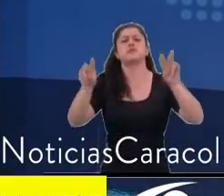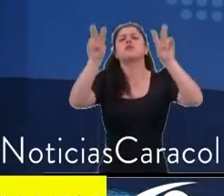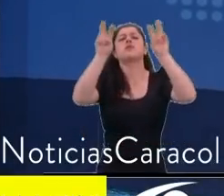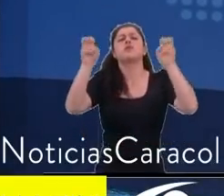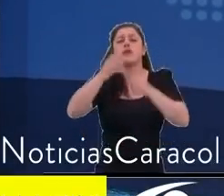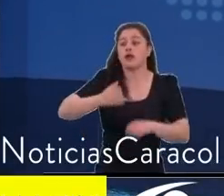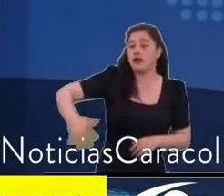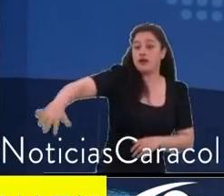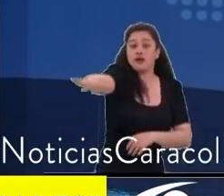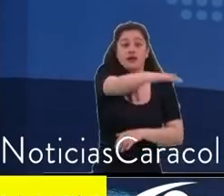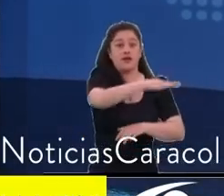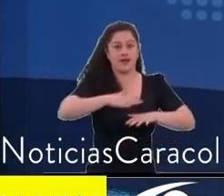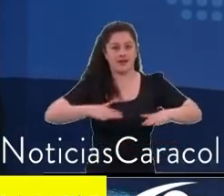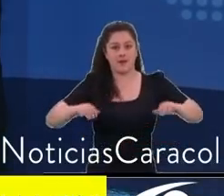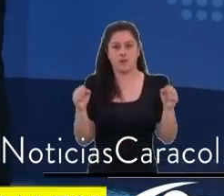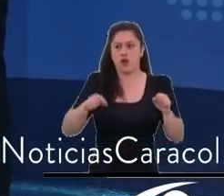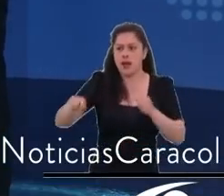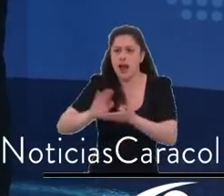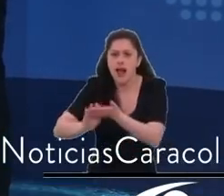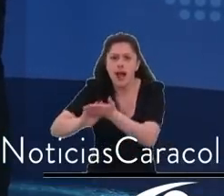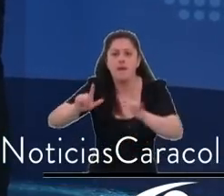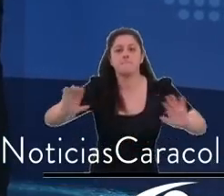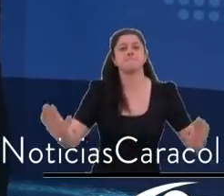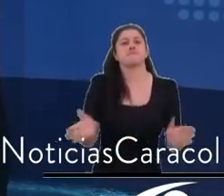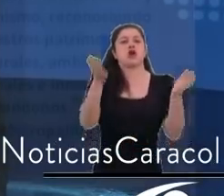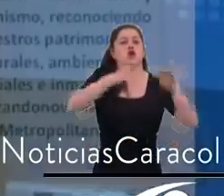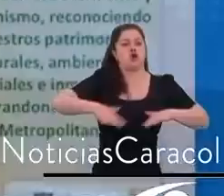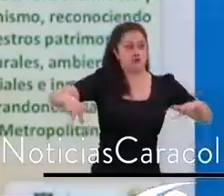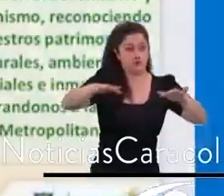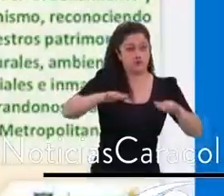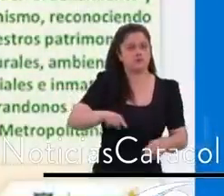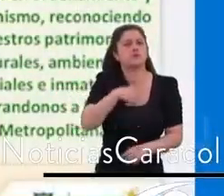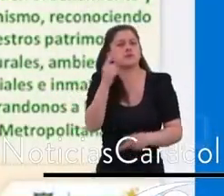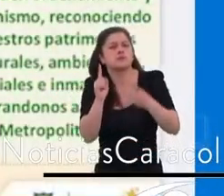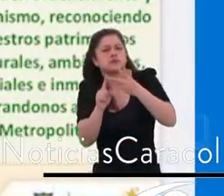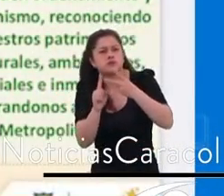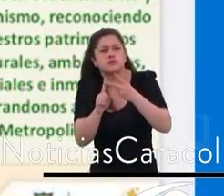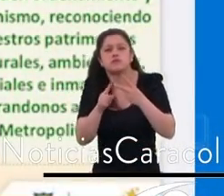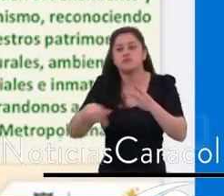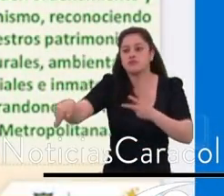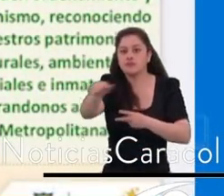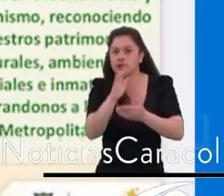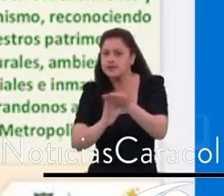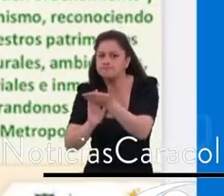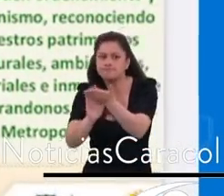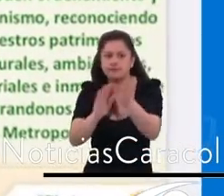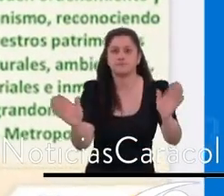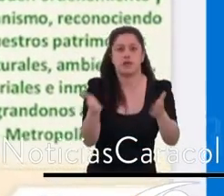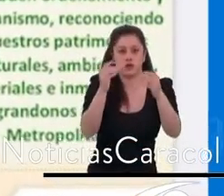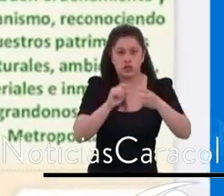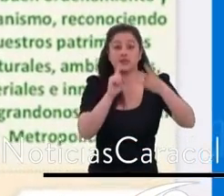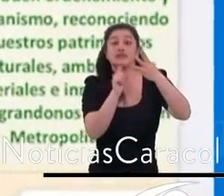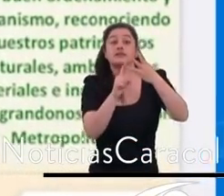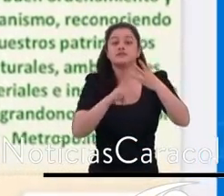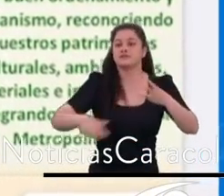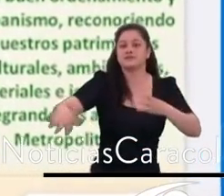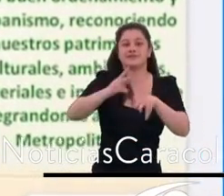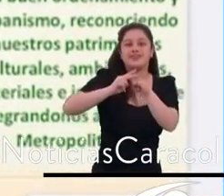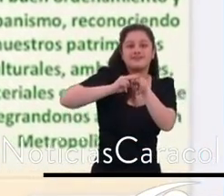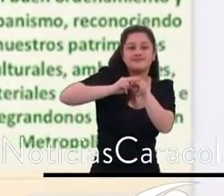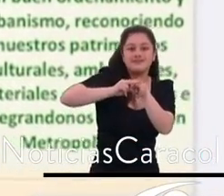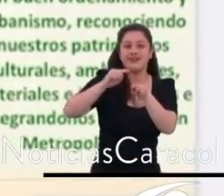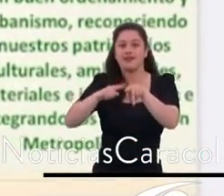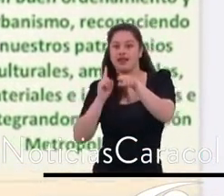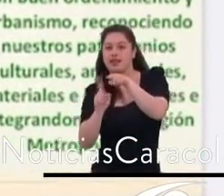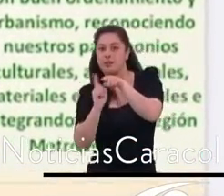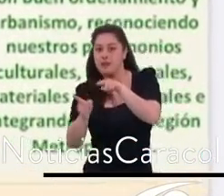construir el sistema de transporte verde, multimodal y regional, acercar la ciudad a la ciudadanía con 30 localidades, construir